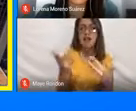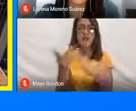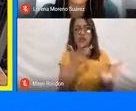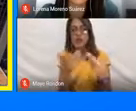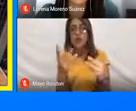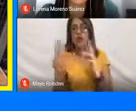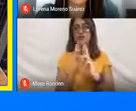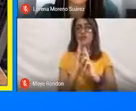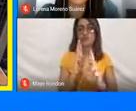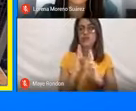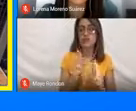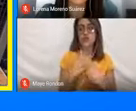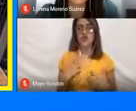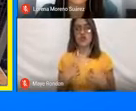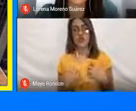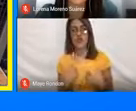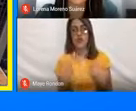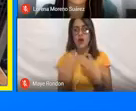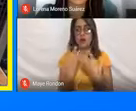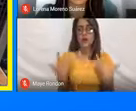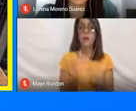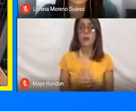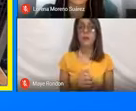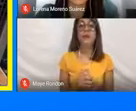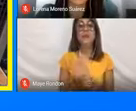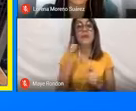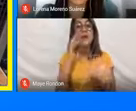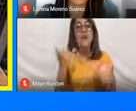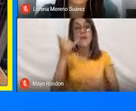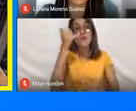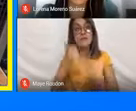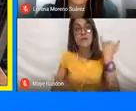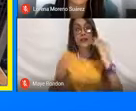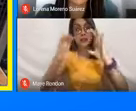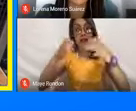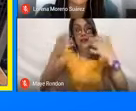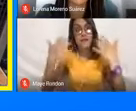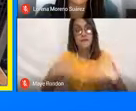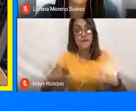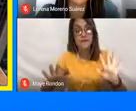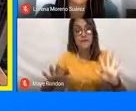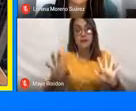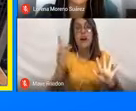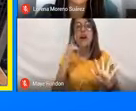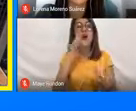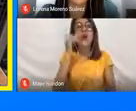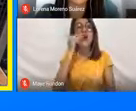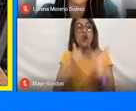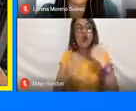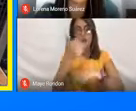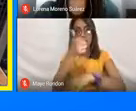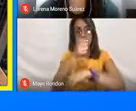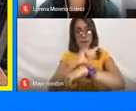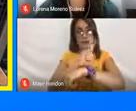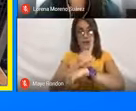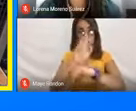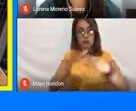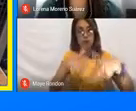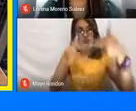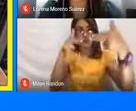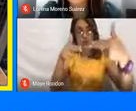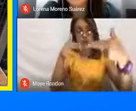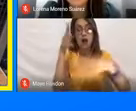y dando respuesta a sus inquietudes. Sin embargo, al final de la sesión, recuerden que al final, en los últimos 10 minutos de la transmisión,